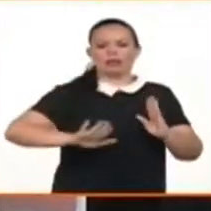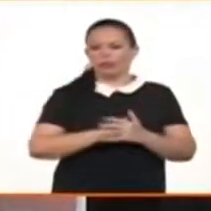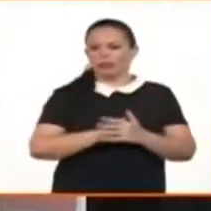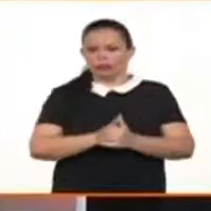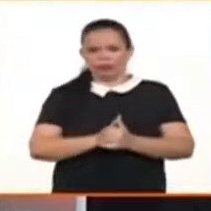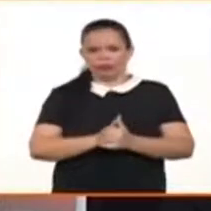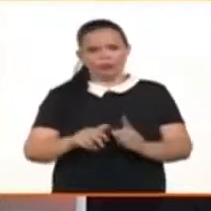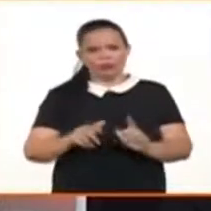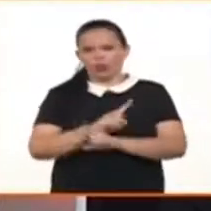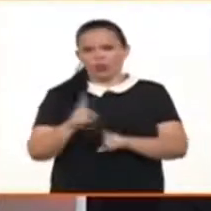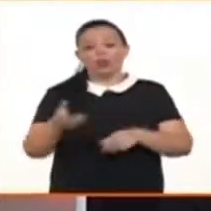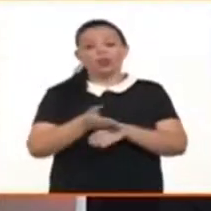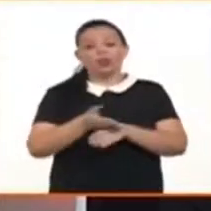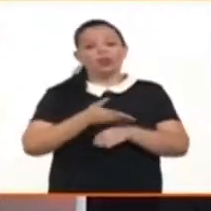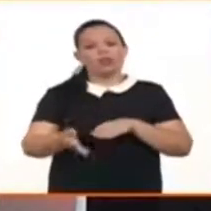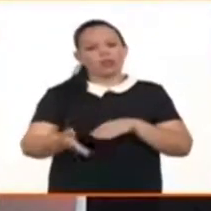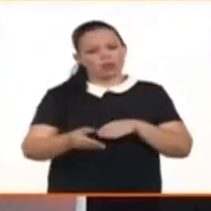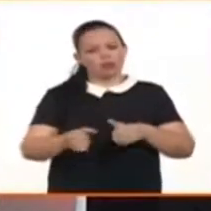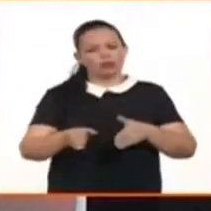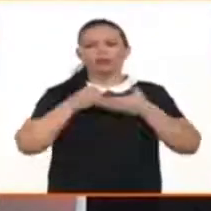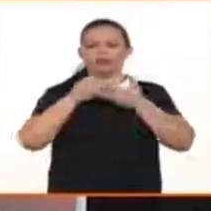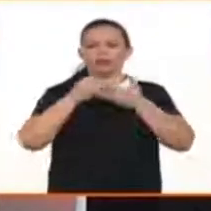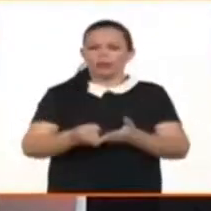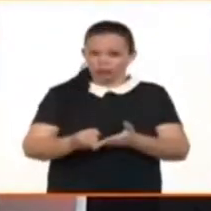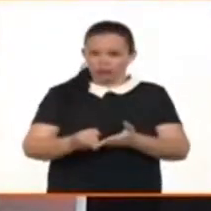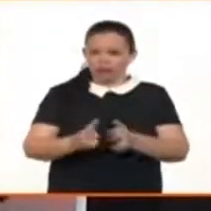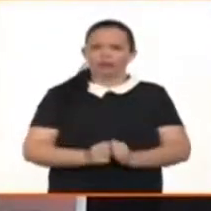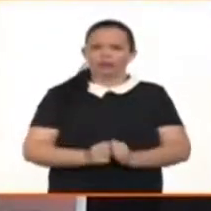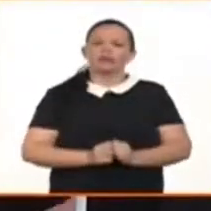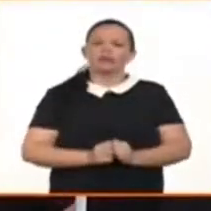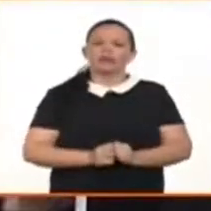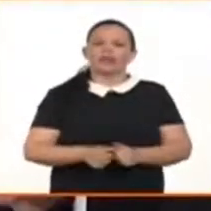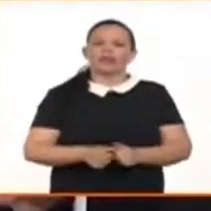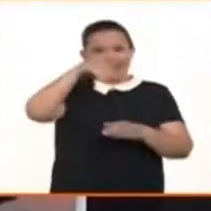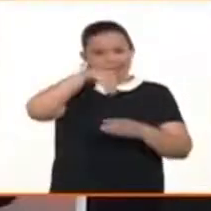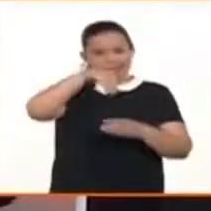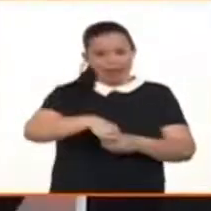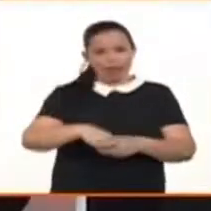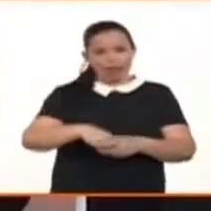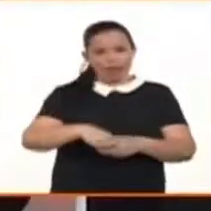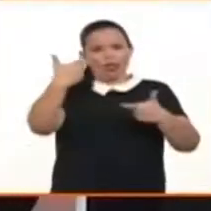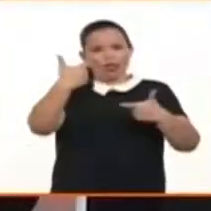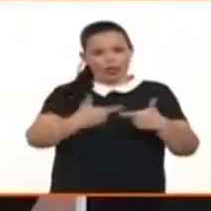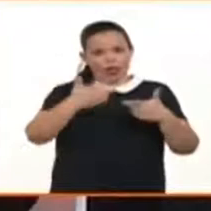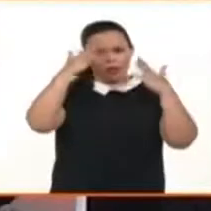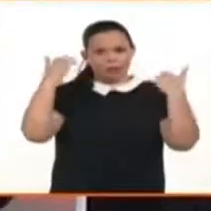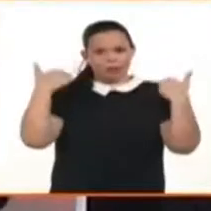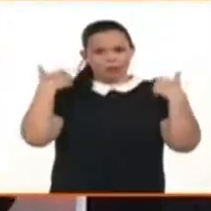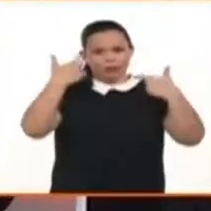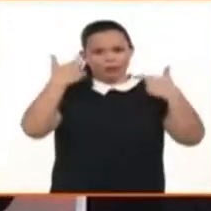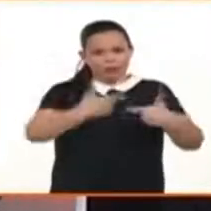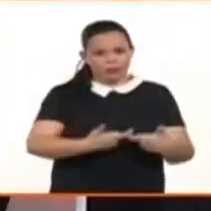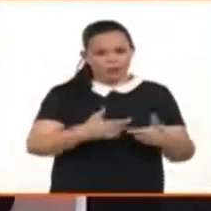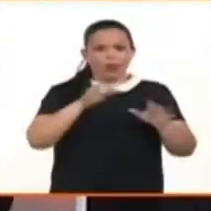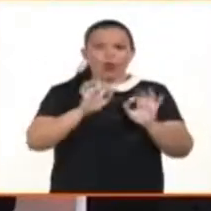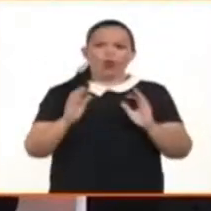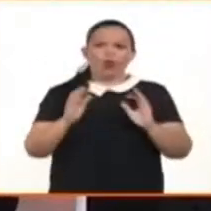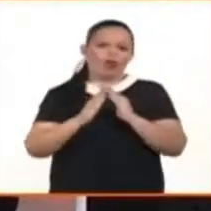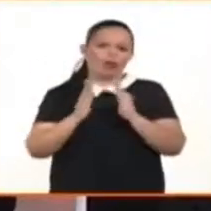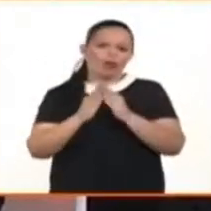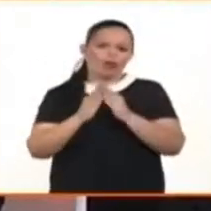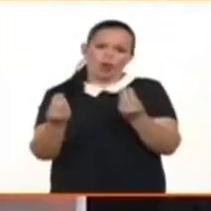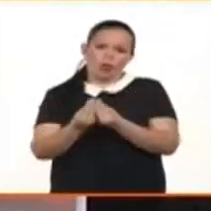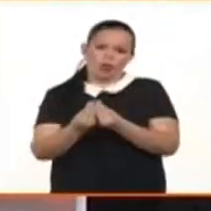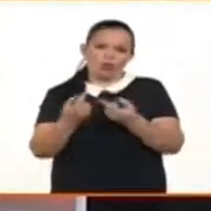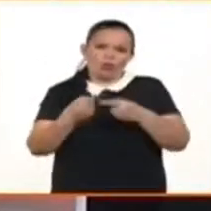que esto puede tener, tanto en la relación propiamente de la pareja, ya sea como matrimonio o como unión, e incluso las consecuencias